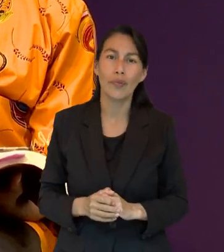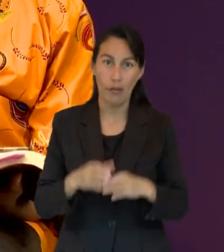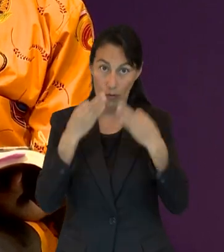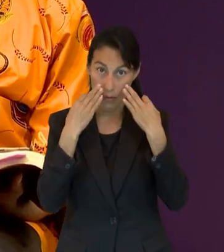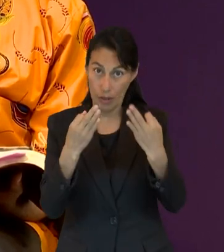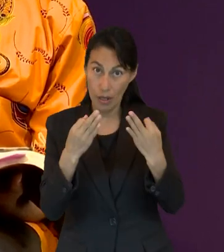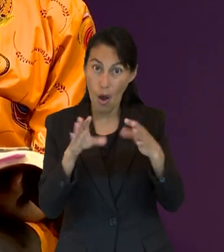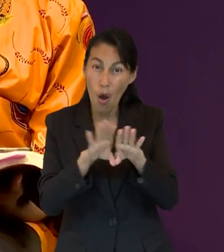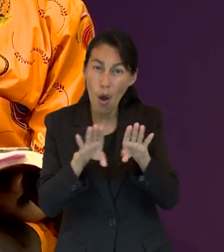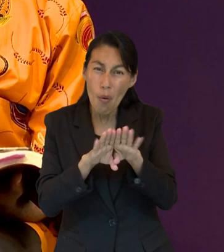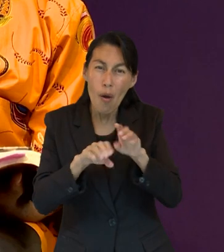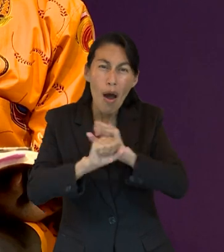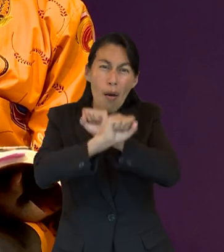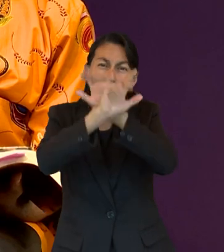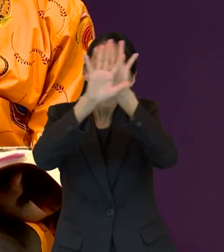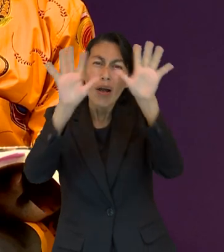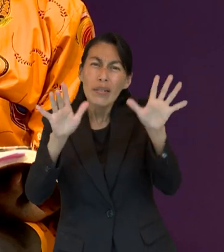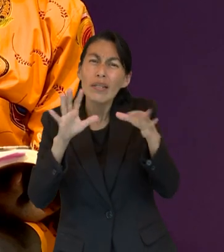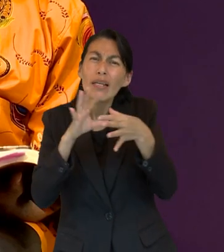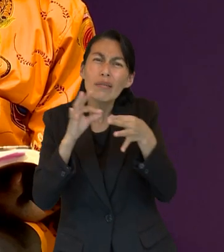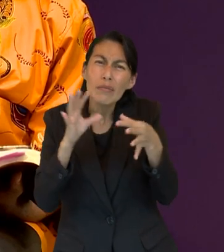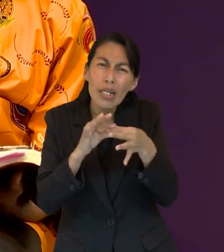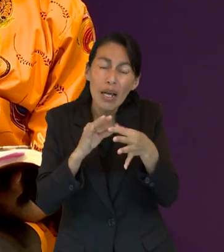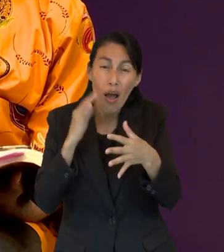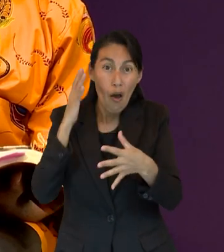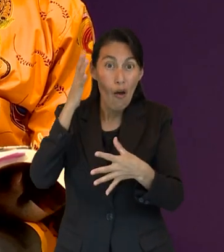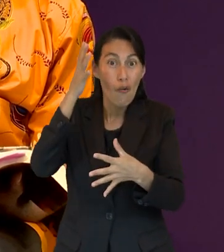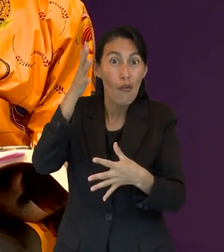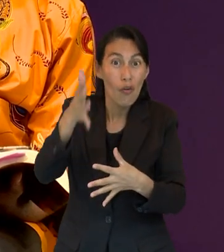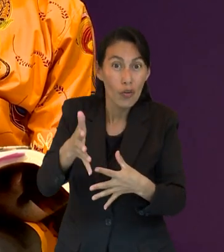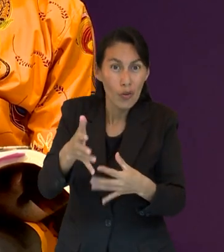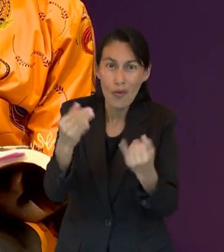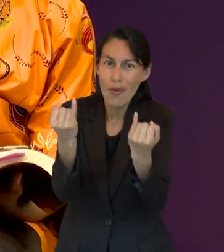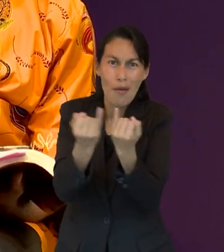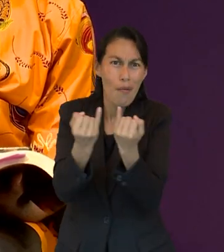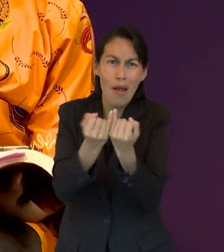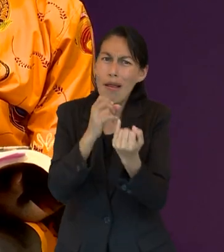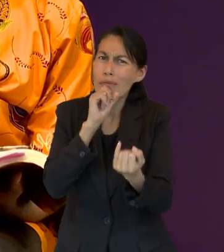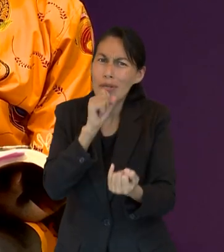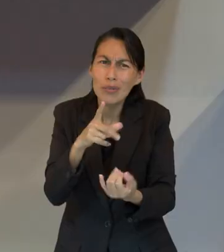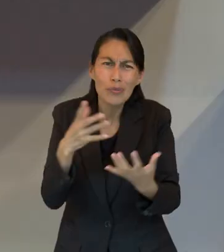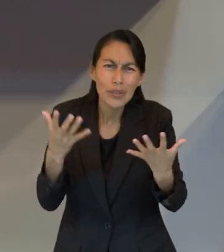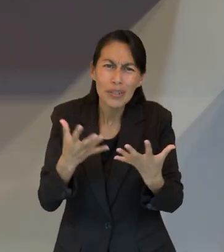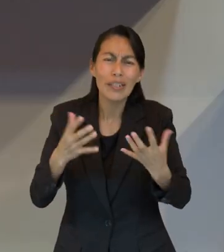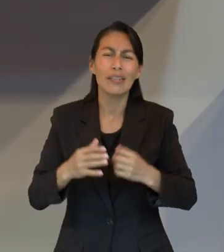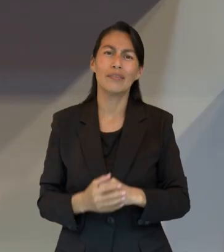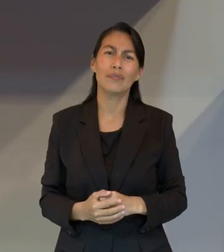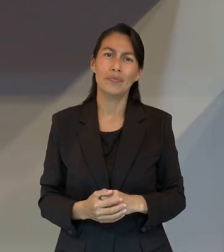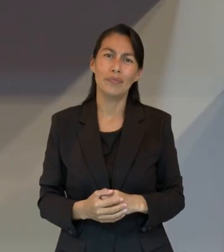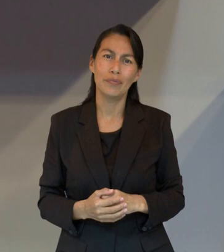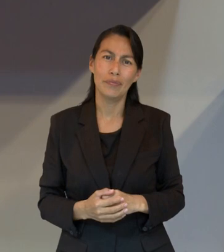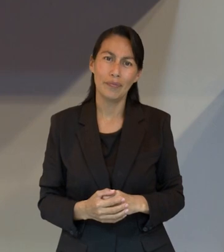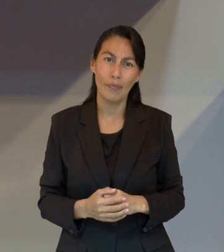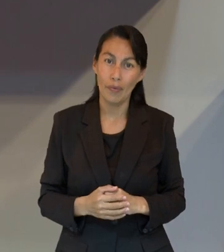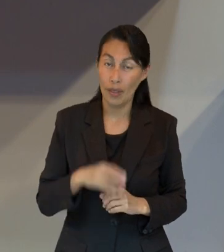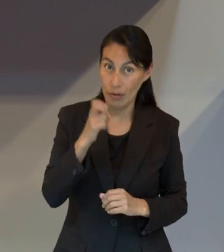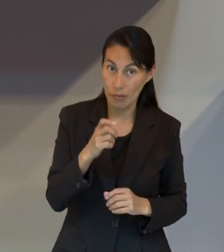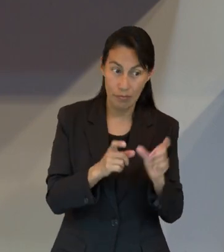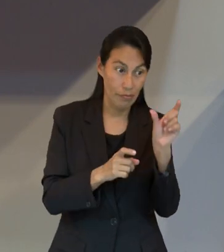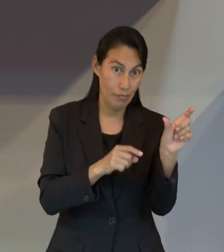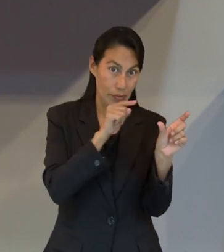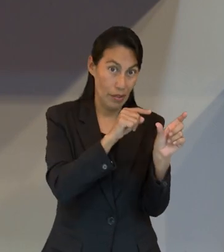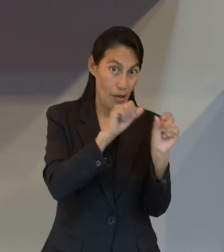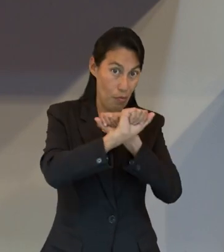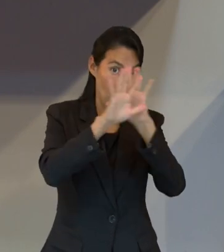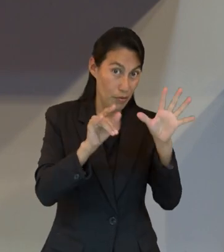en Apocalipsis nos da un cuadro general que en el futuro también va a suceder lo mismo. Entonces, esa es una